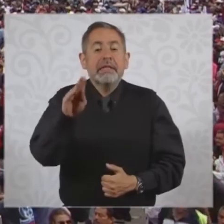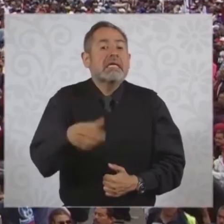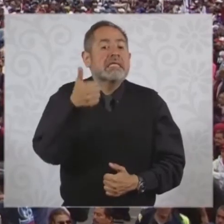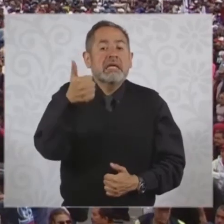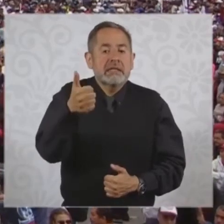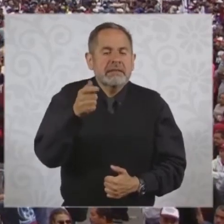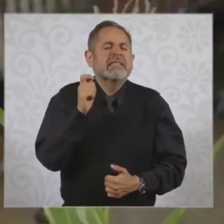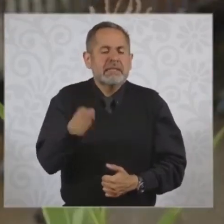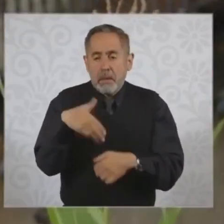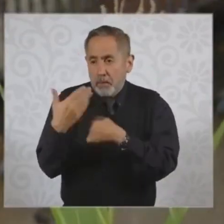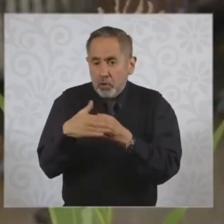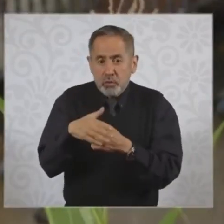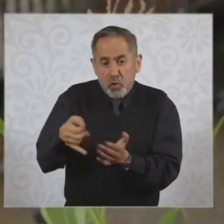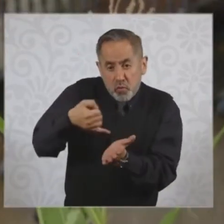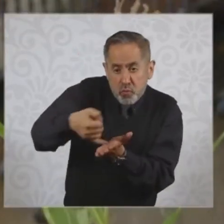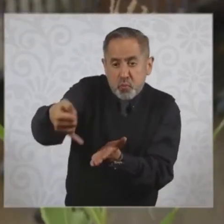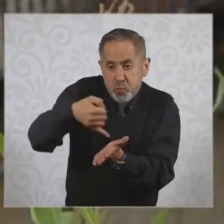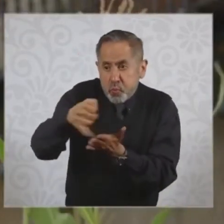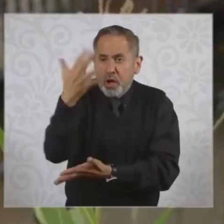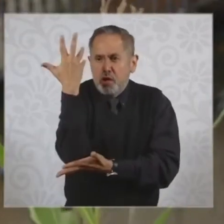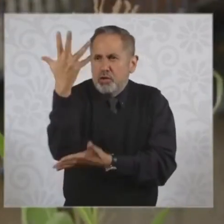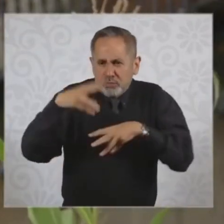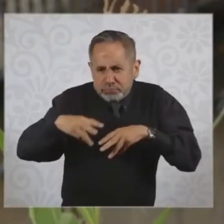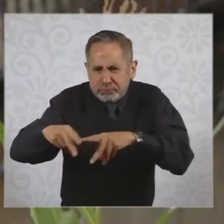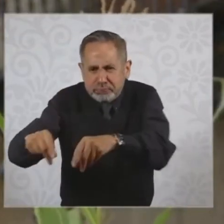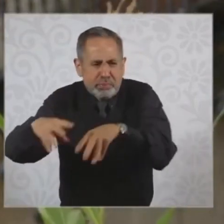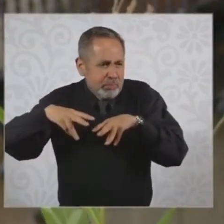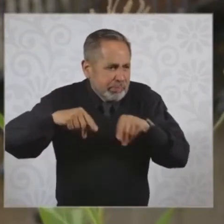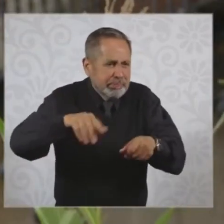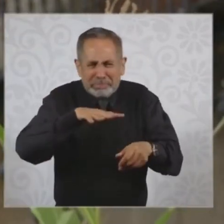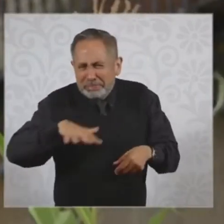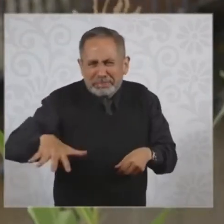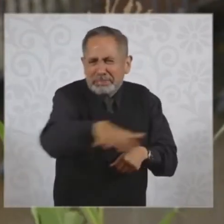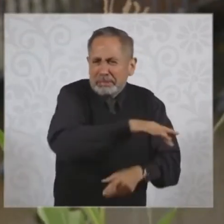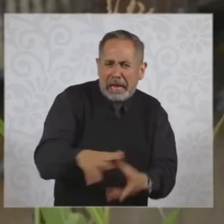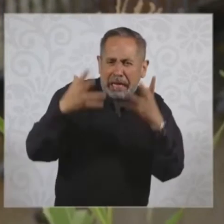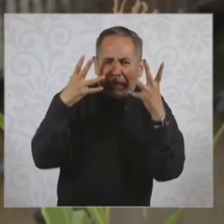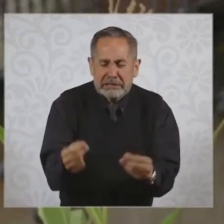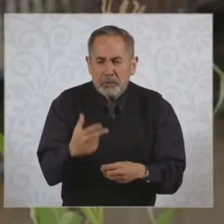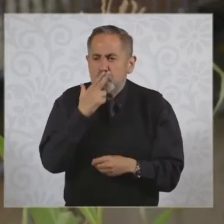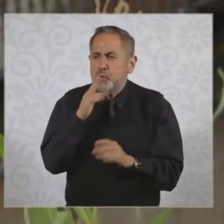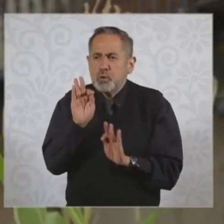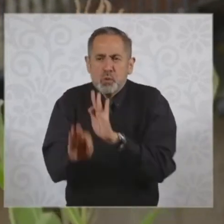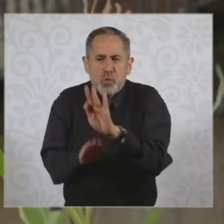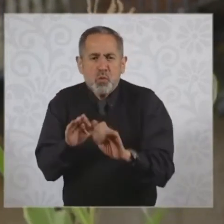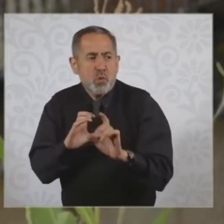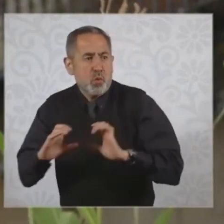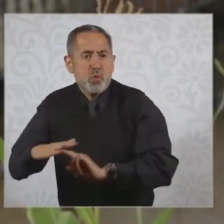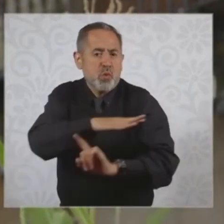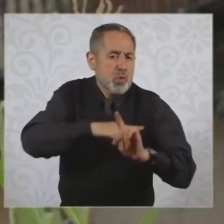Seguiremos reforestando y rescatando bosques, selvas, garantizando el cuidado del medio ambiente,